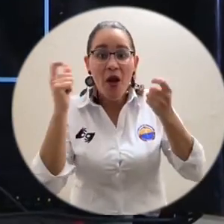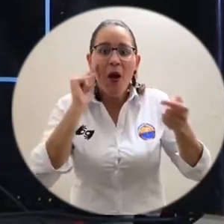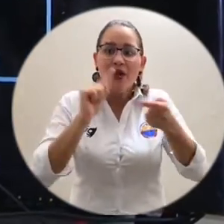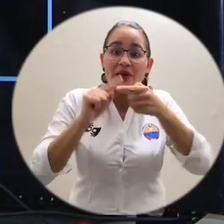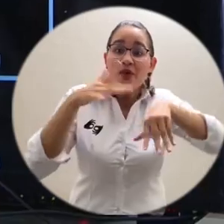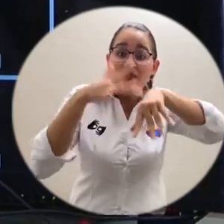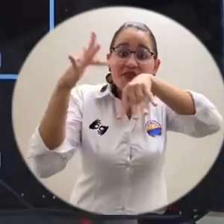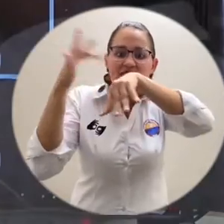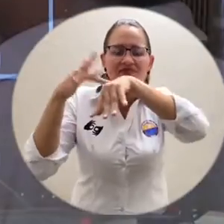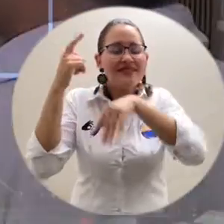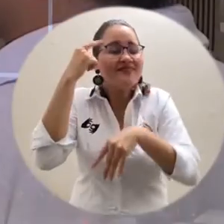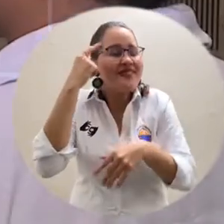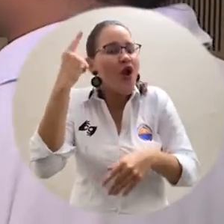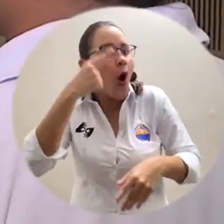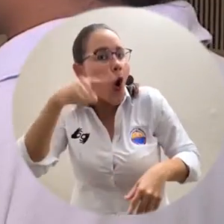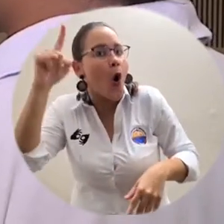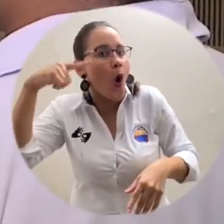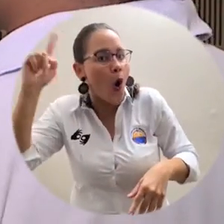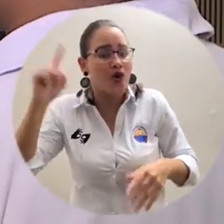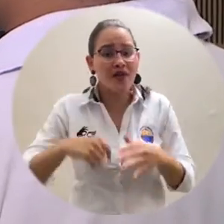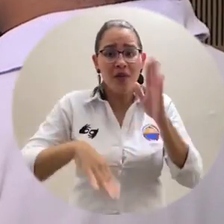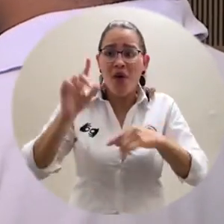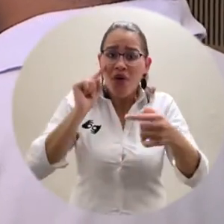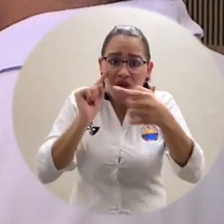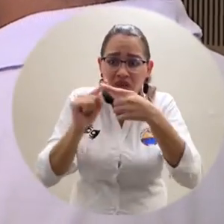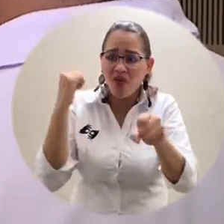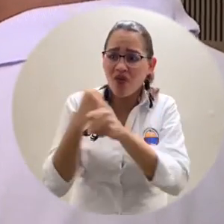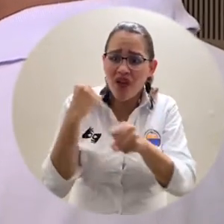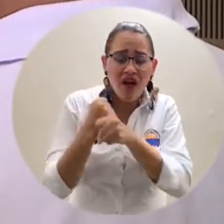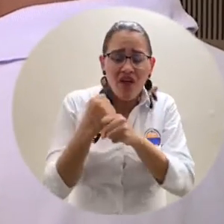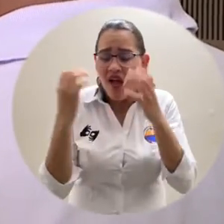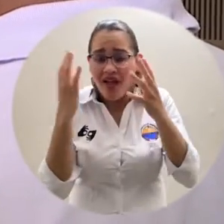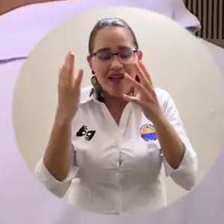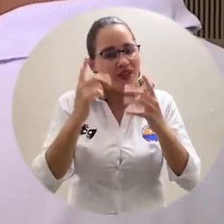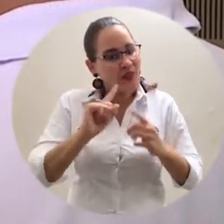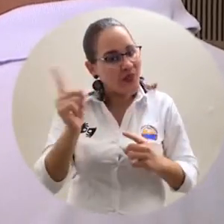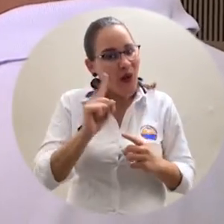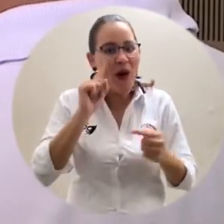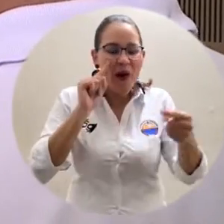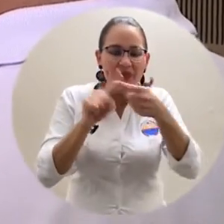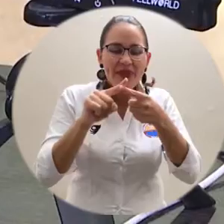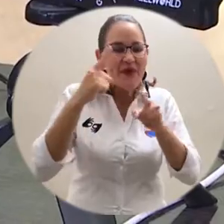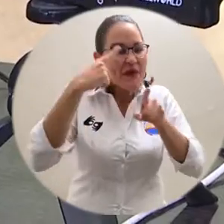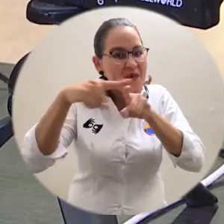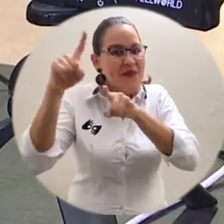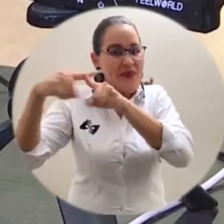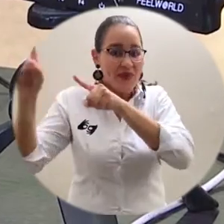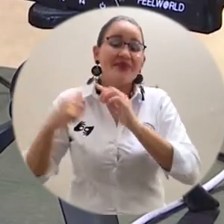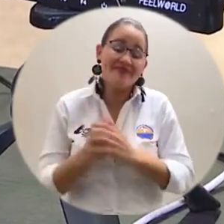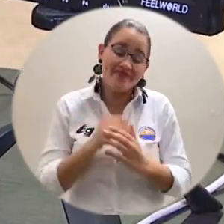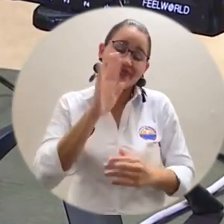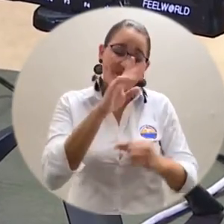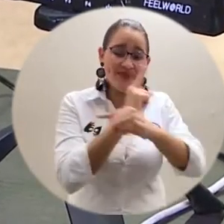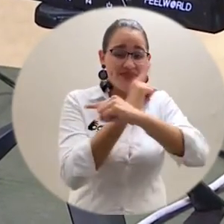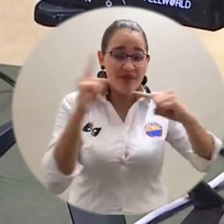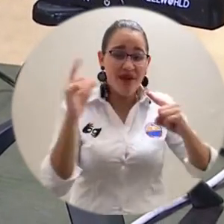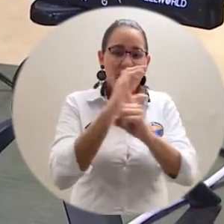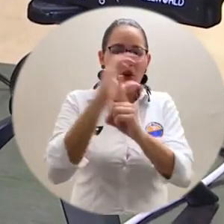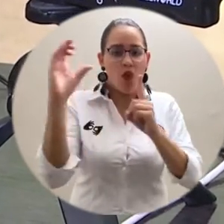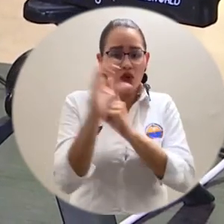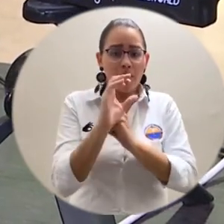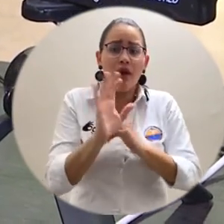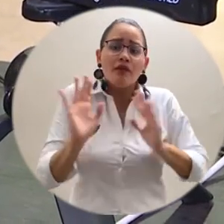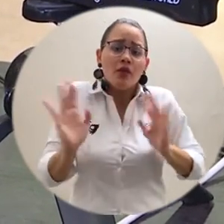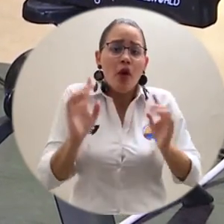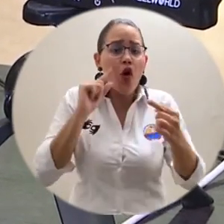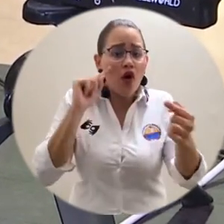divierta, para que se distraiga y piense en otras cosas más allá del trabajo. Una semana cultural no solo para la universidad en